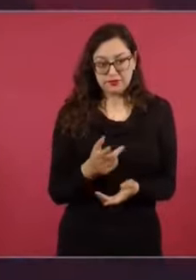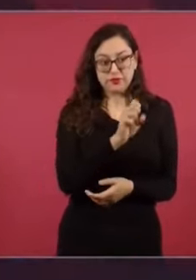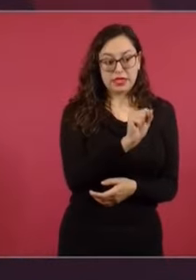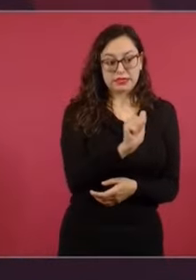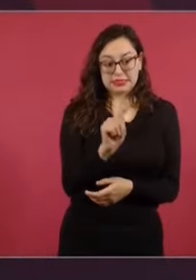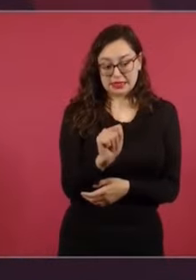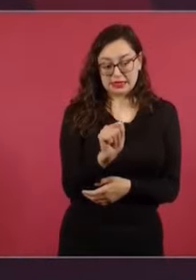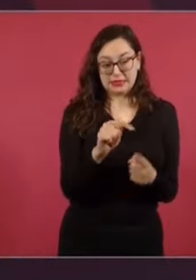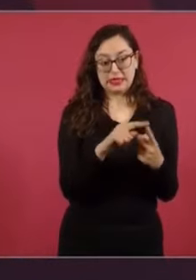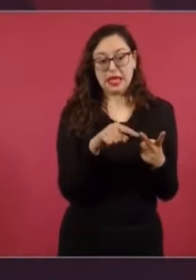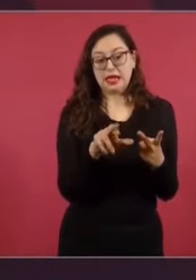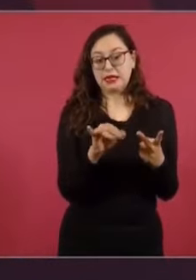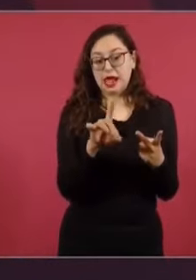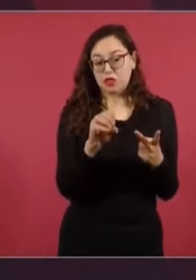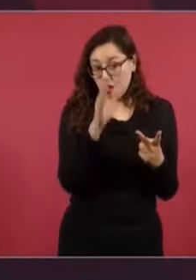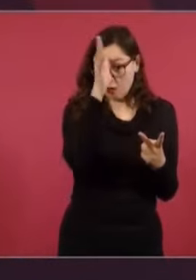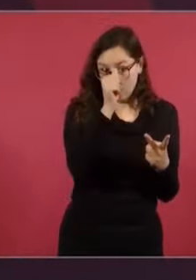o no.